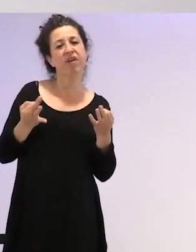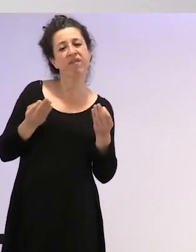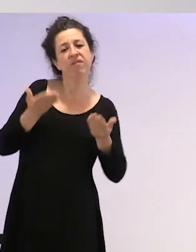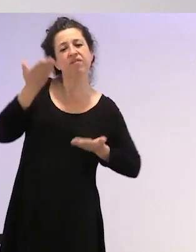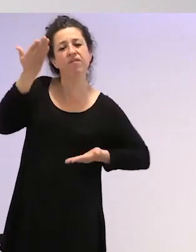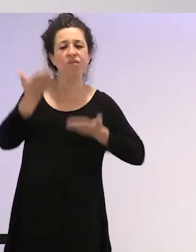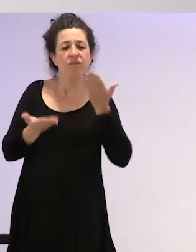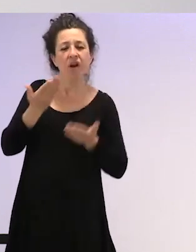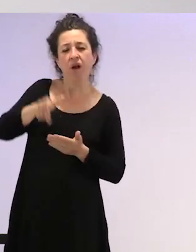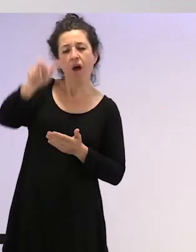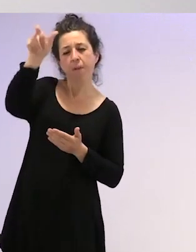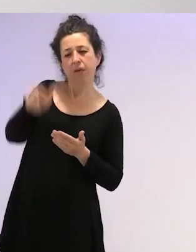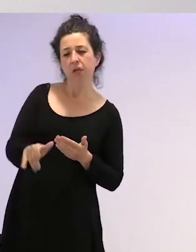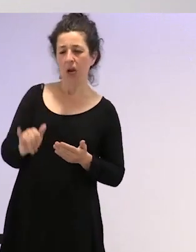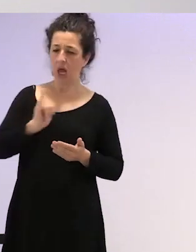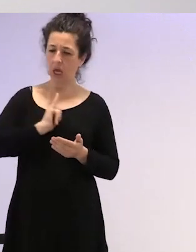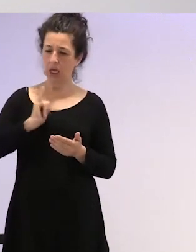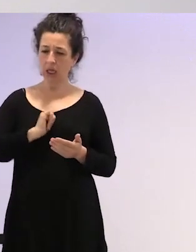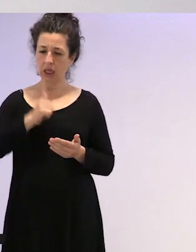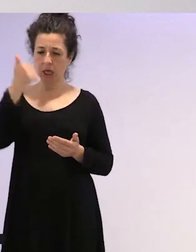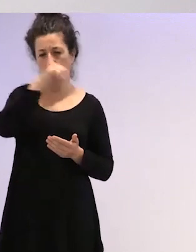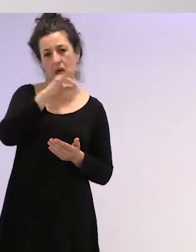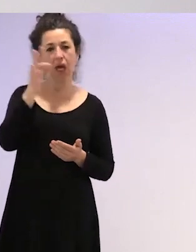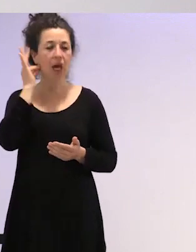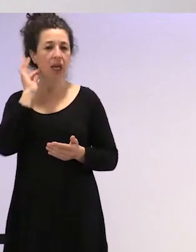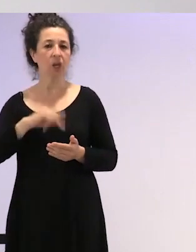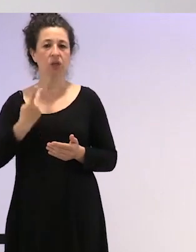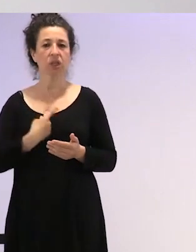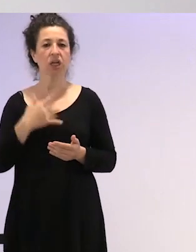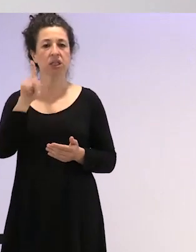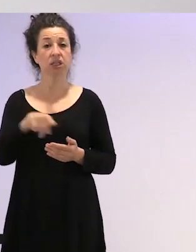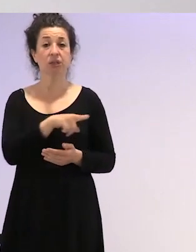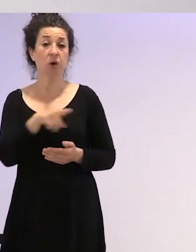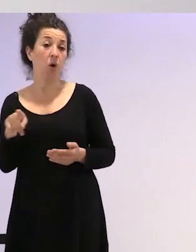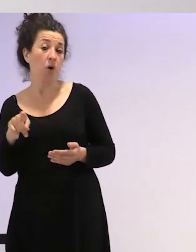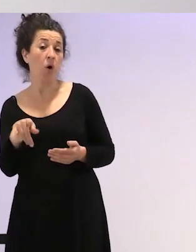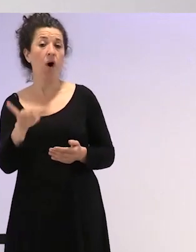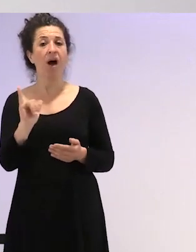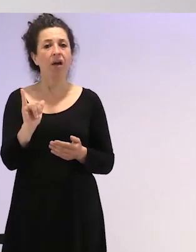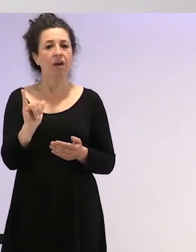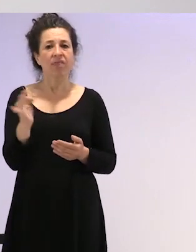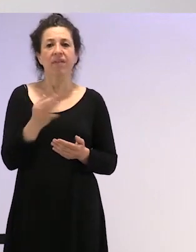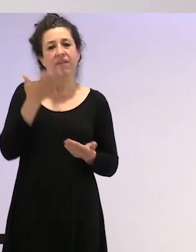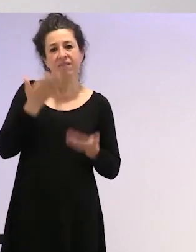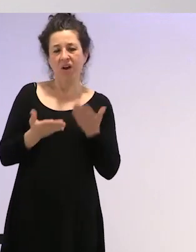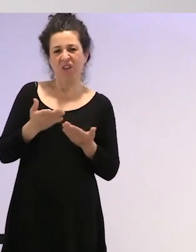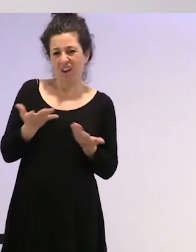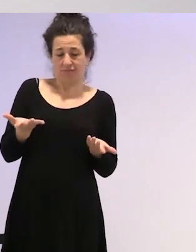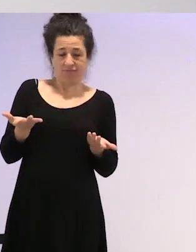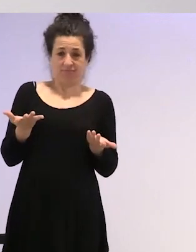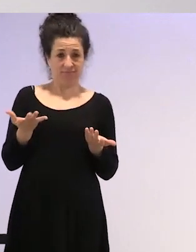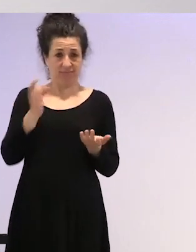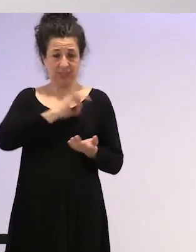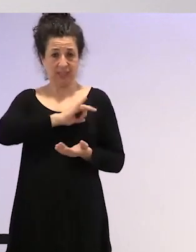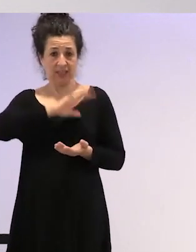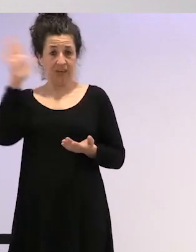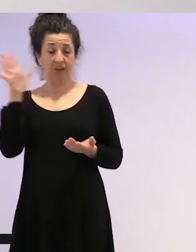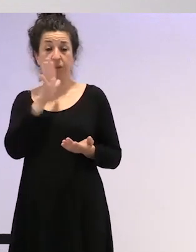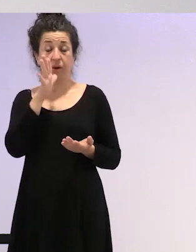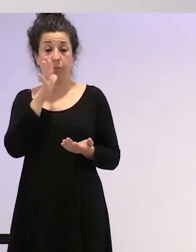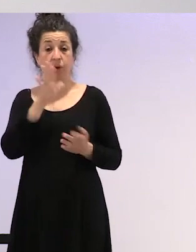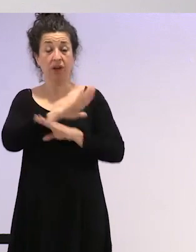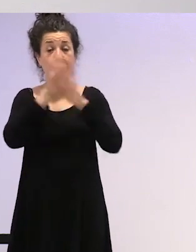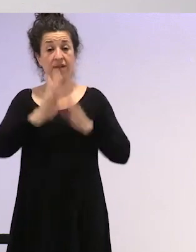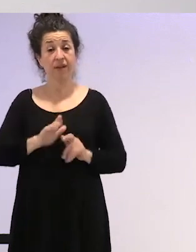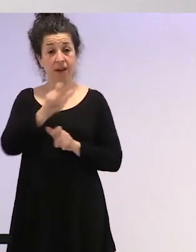persona realmente tiene una identidad de género trans o no la tiene, y me parece increíble porque en realidad los procesos que